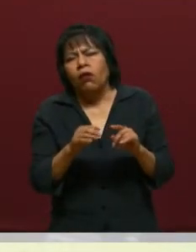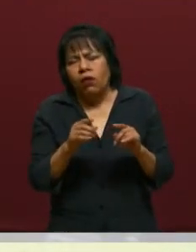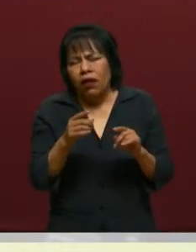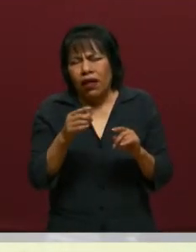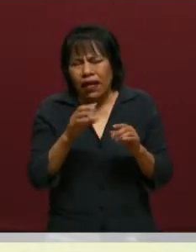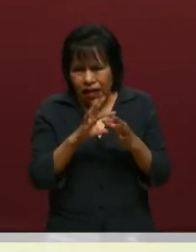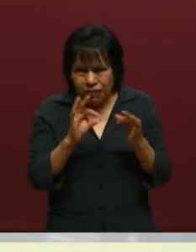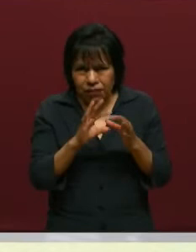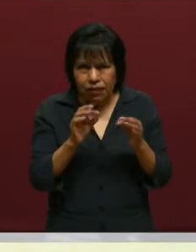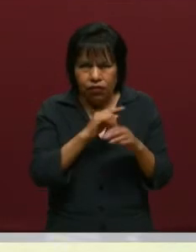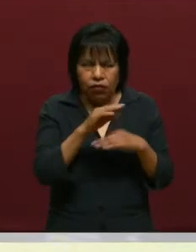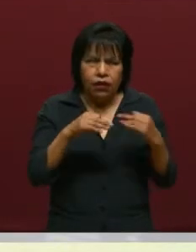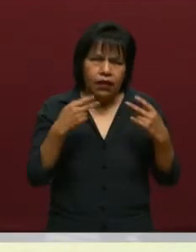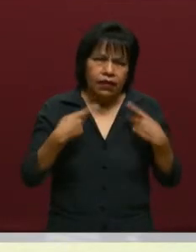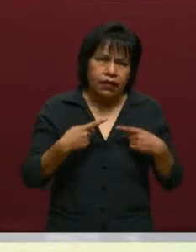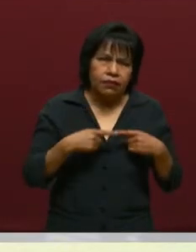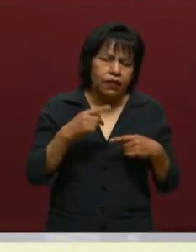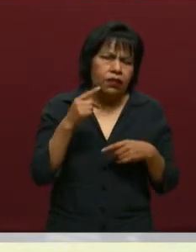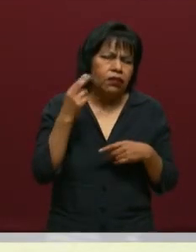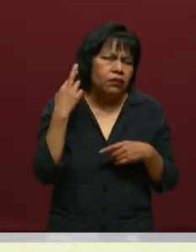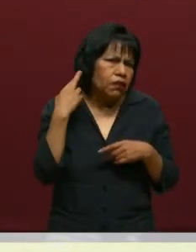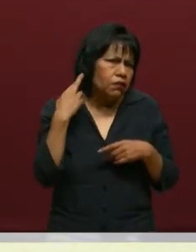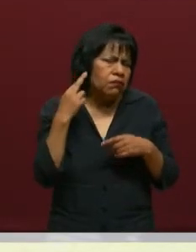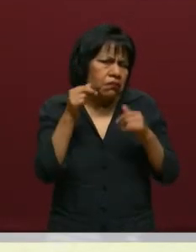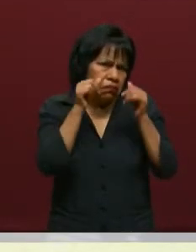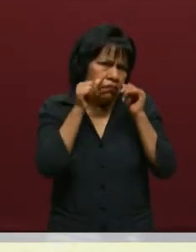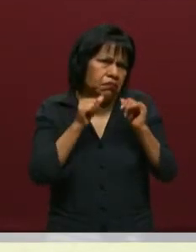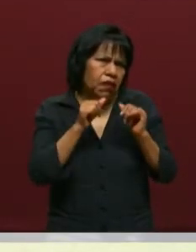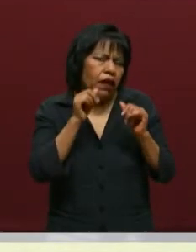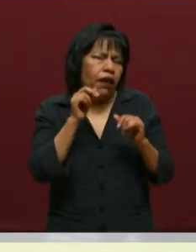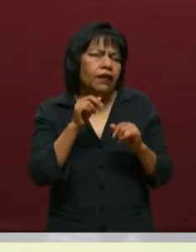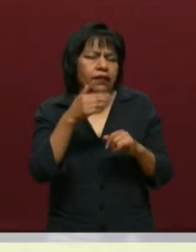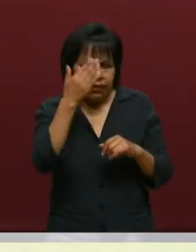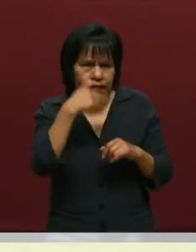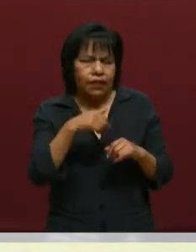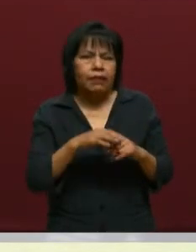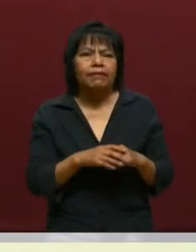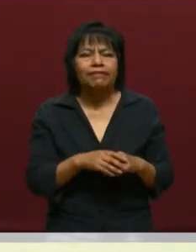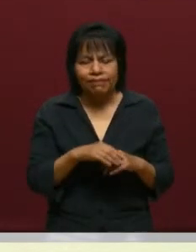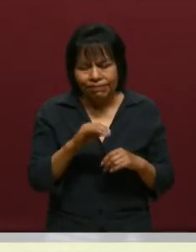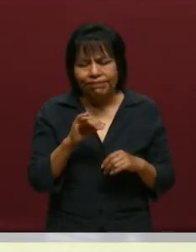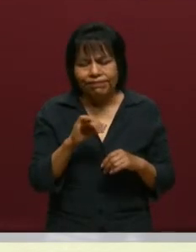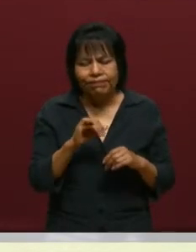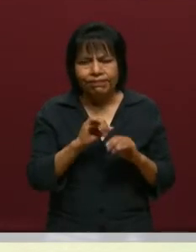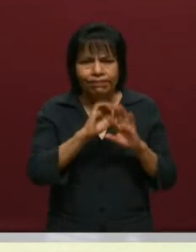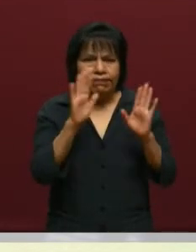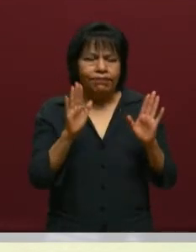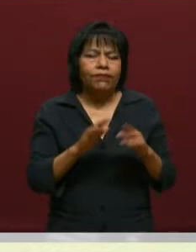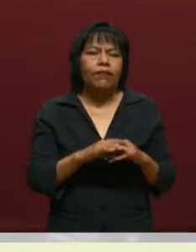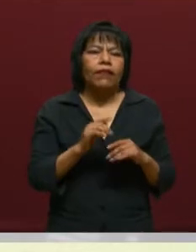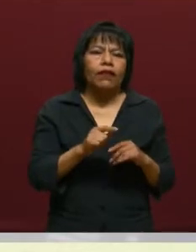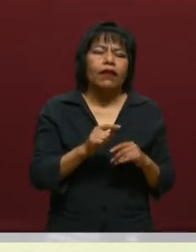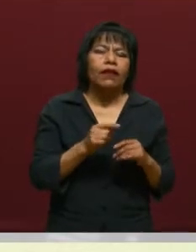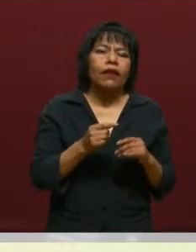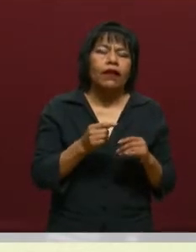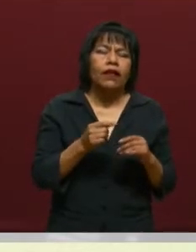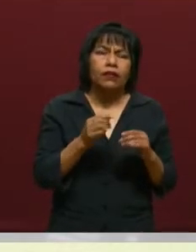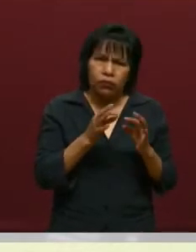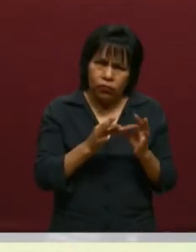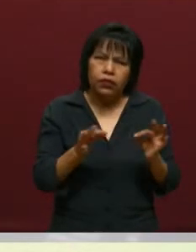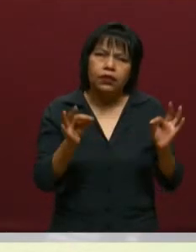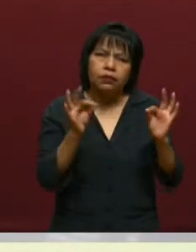para que todas las personas que nos estén escuchando conozcan un poco más acerca. Claro que sí, Gaby. Mira, este punto es muy